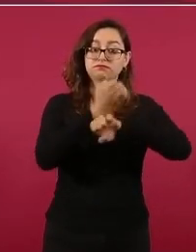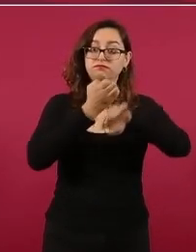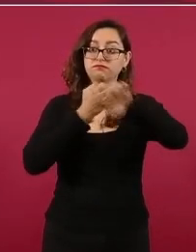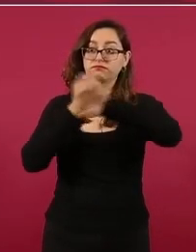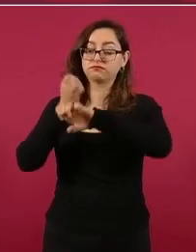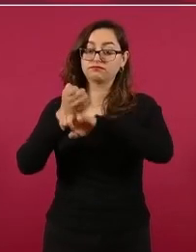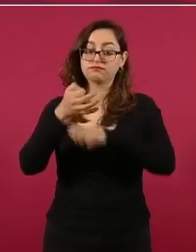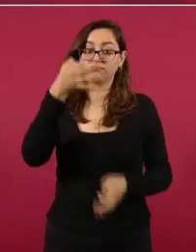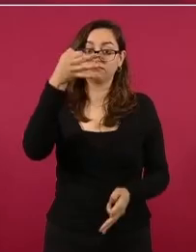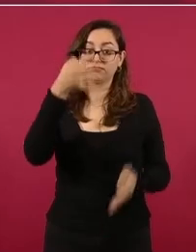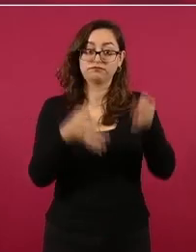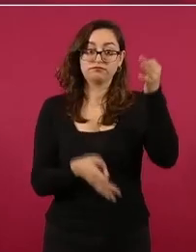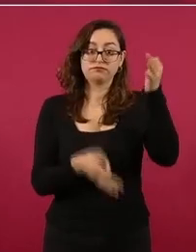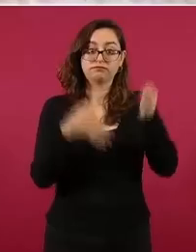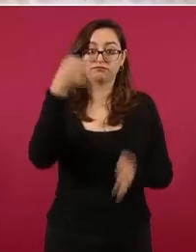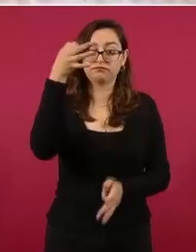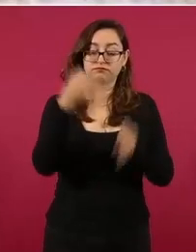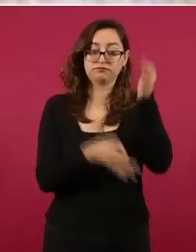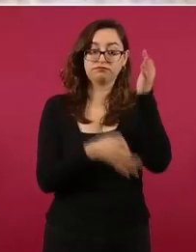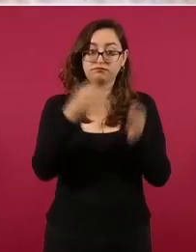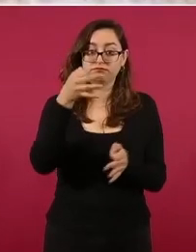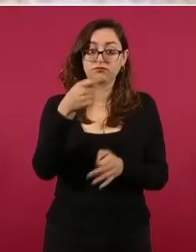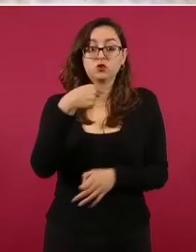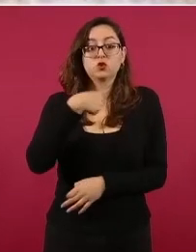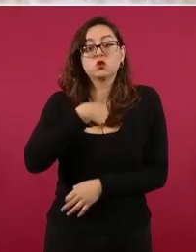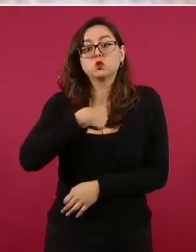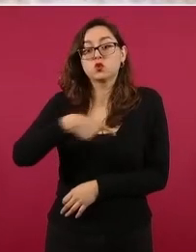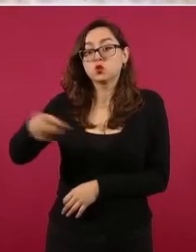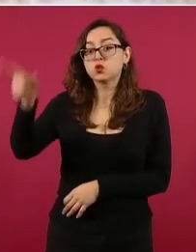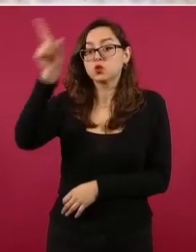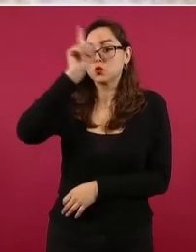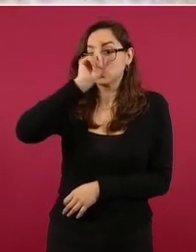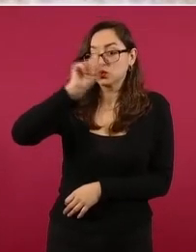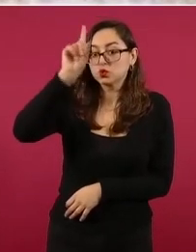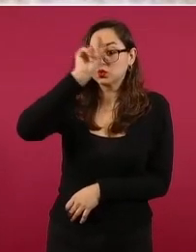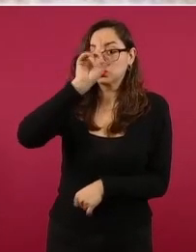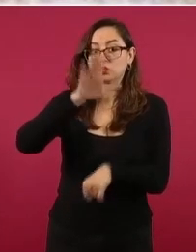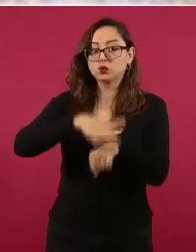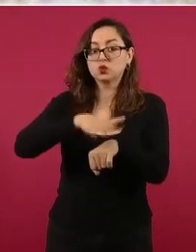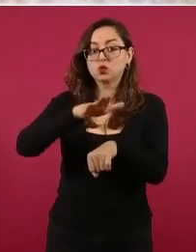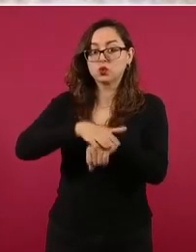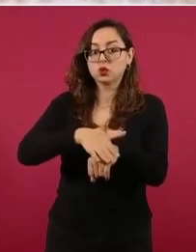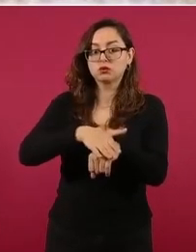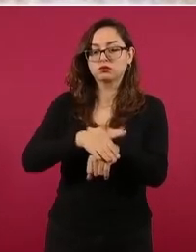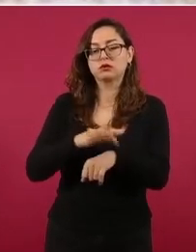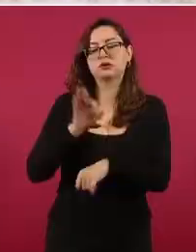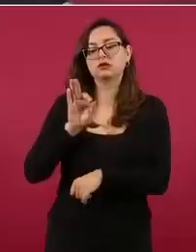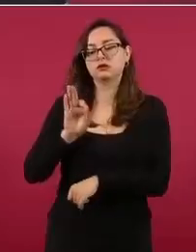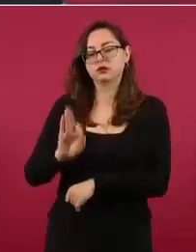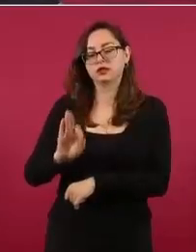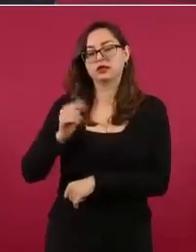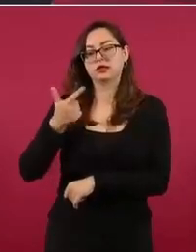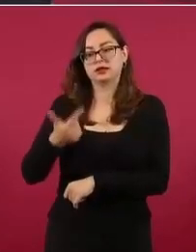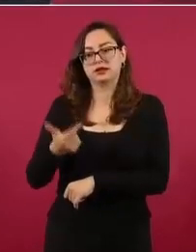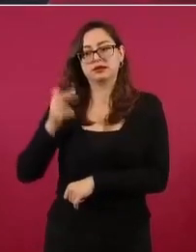recomendación es que el asunto lo atraiga